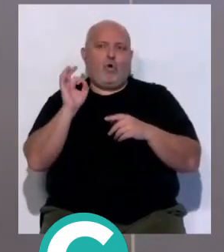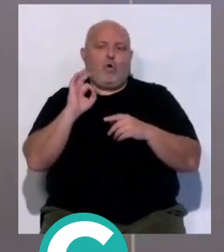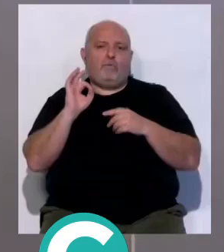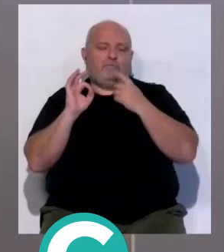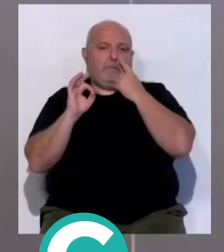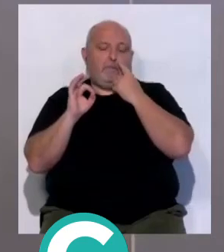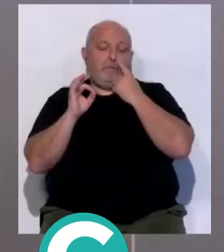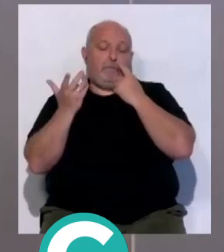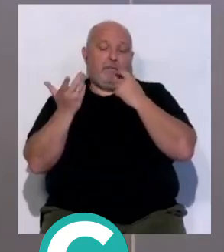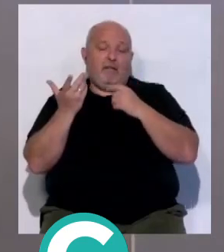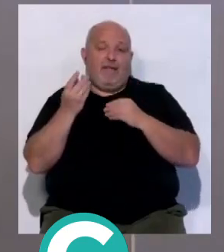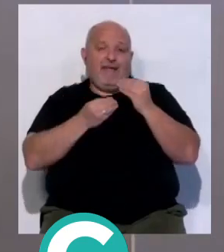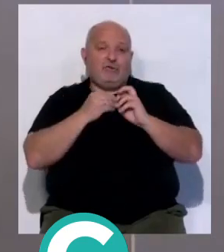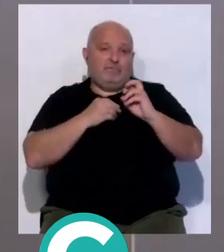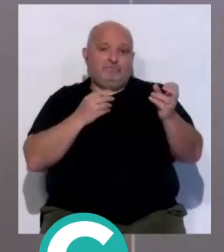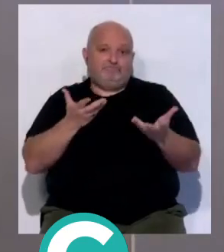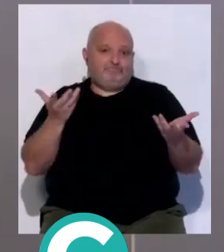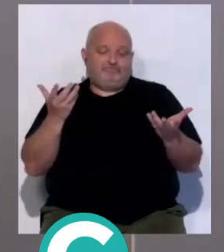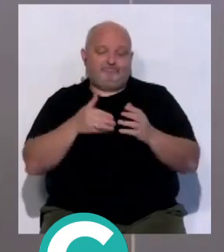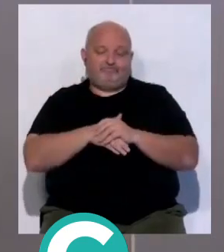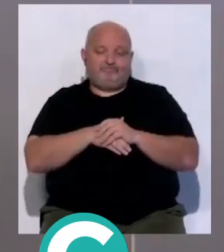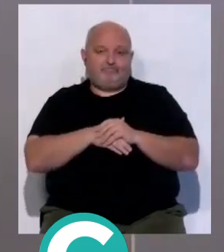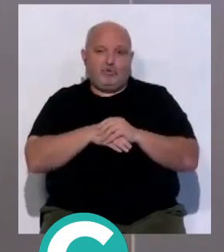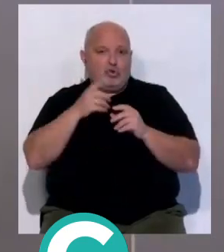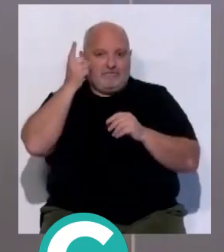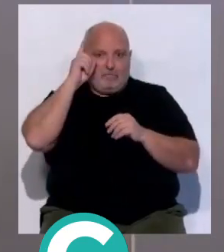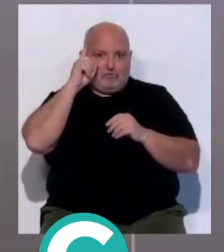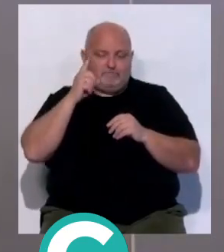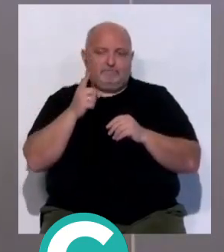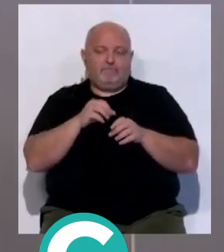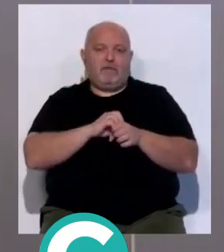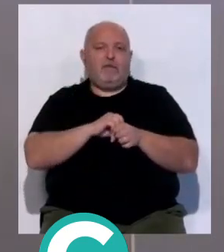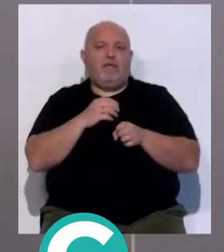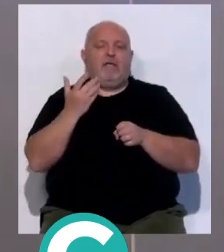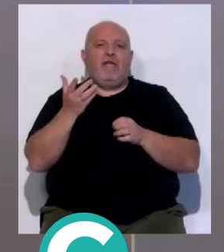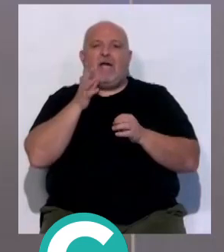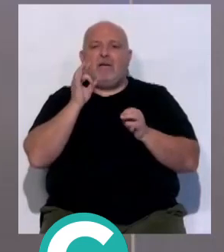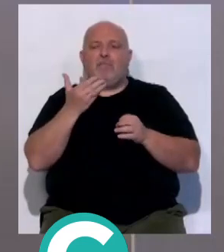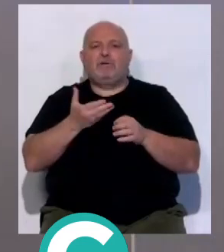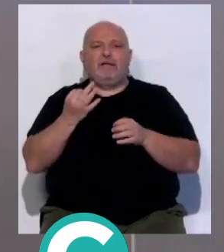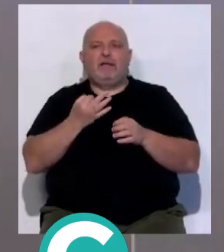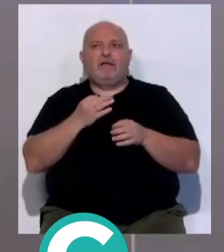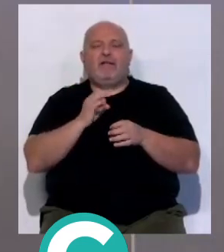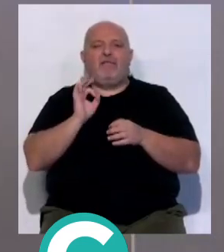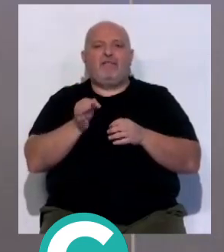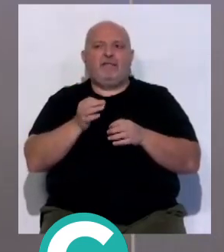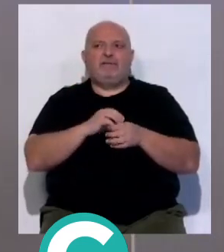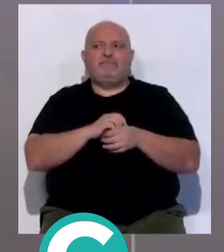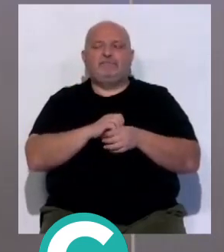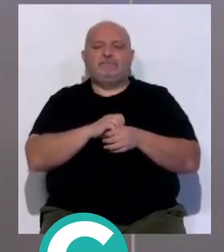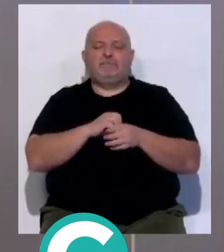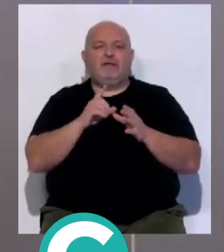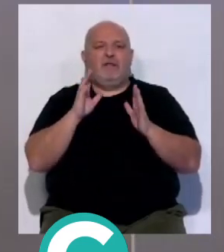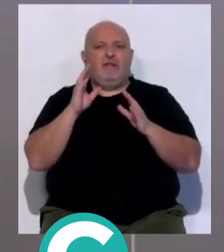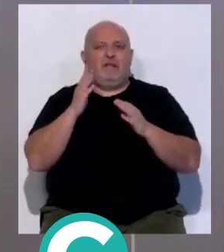en esta historia. Entonces, bueno, lo importante, además, sí es verdad que el